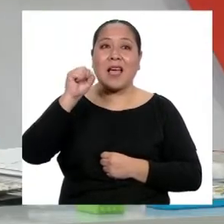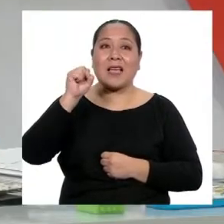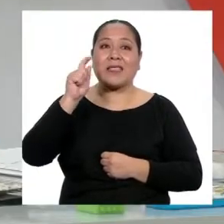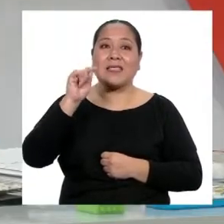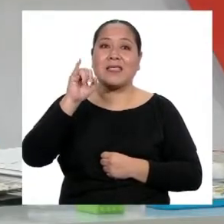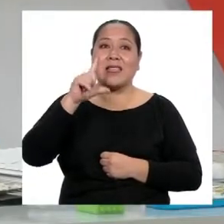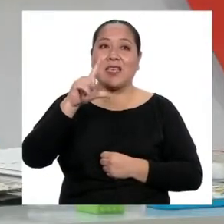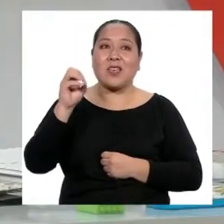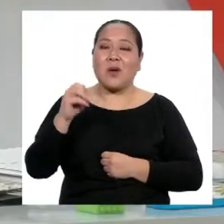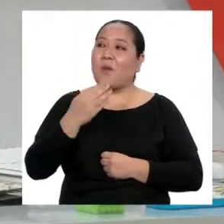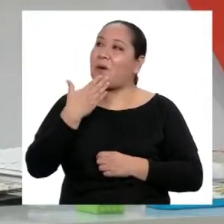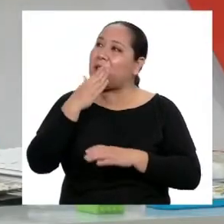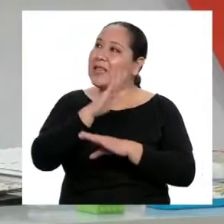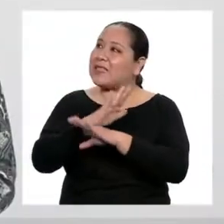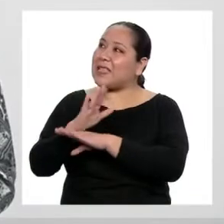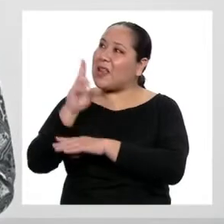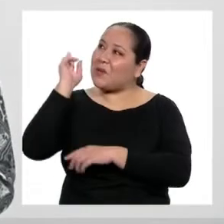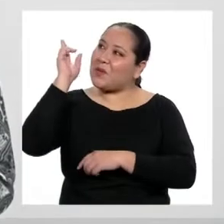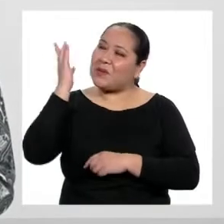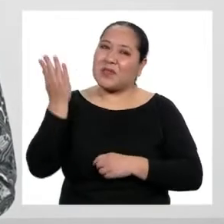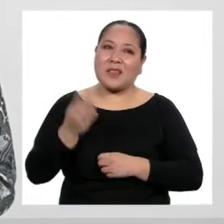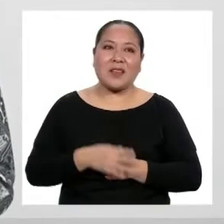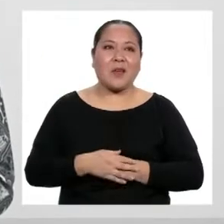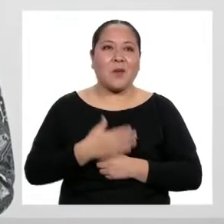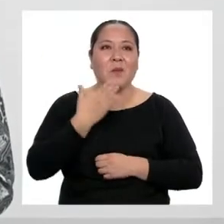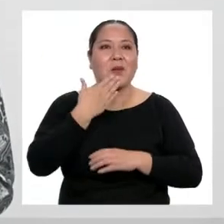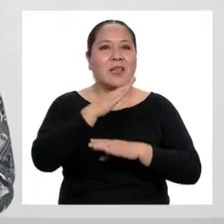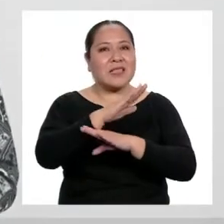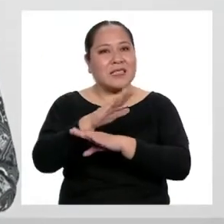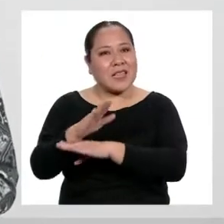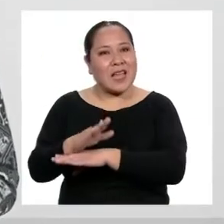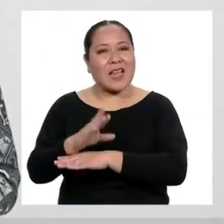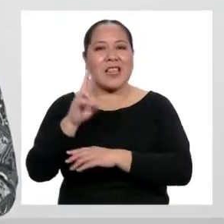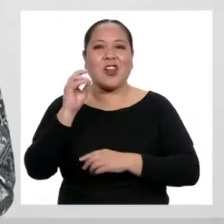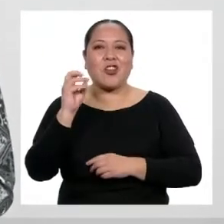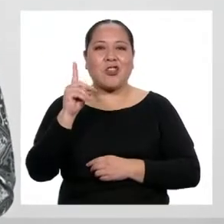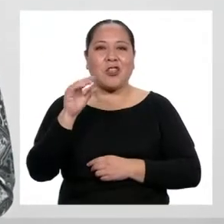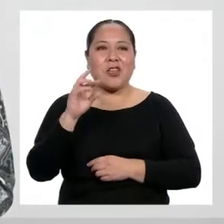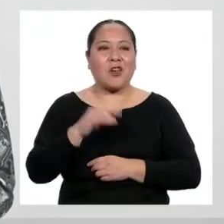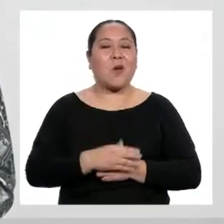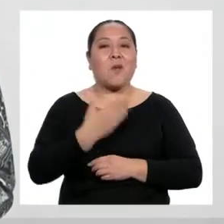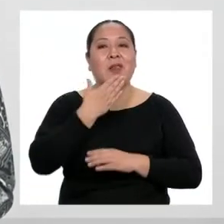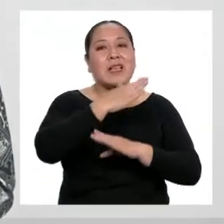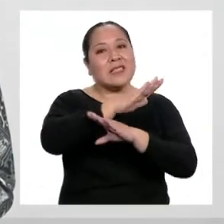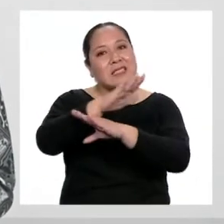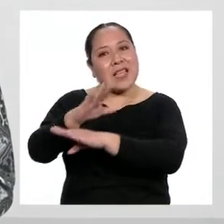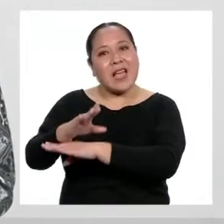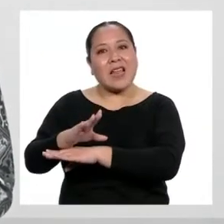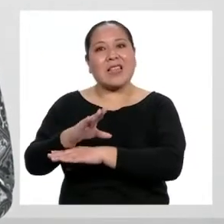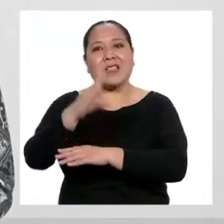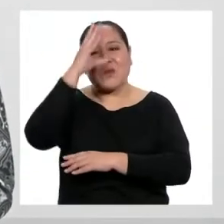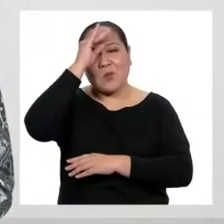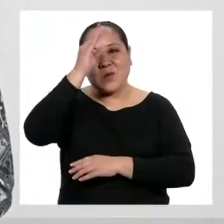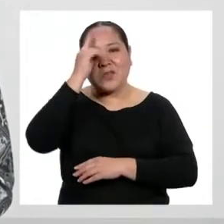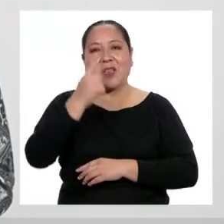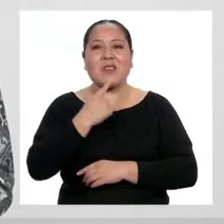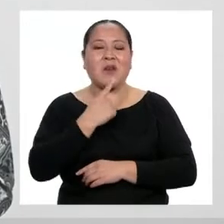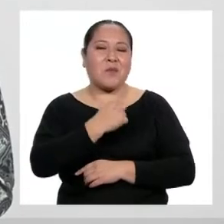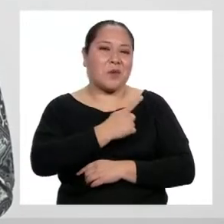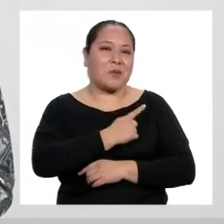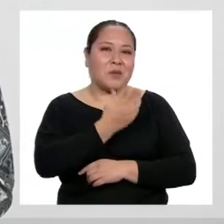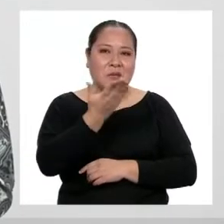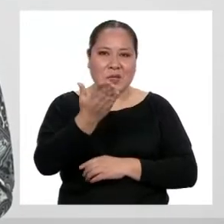Buenas tardes, profesora Patricia. Buenas tardes, Rodrigo. Buenas tardes, chicas y chicos de primer grado que están en casa.